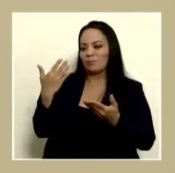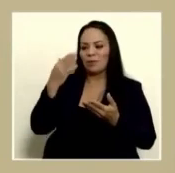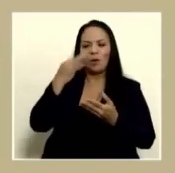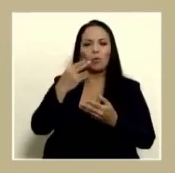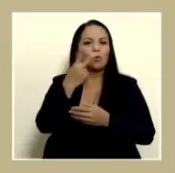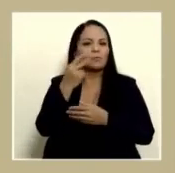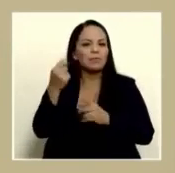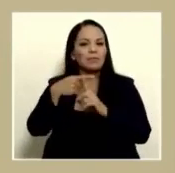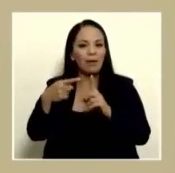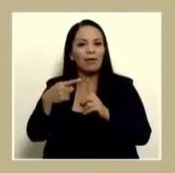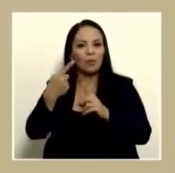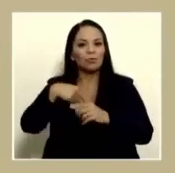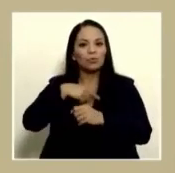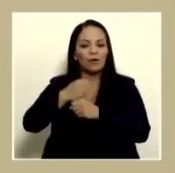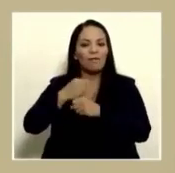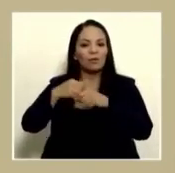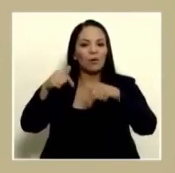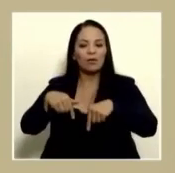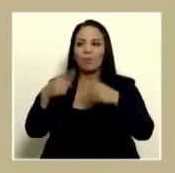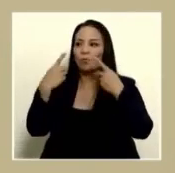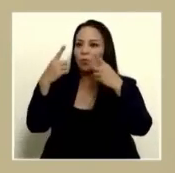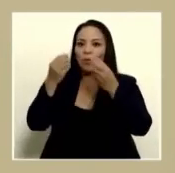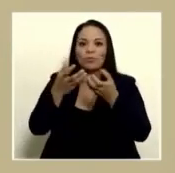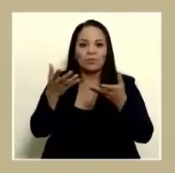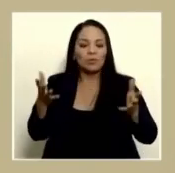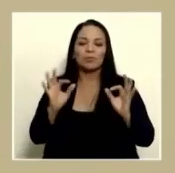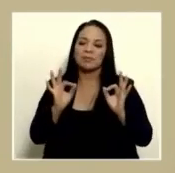dos meses y medio que hemos estado en el gobierno.